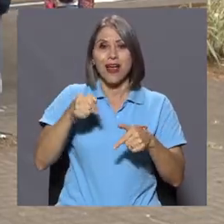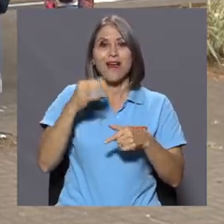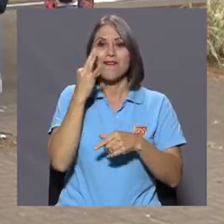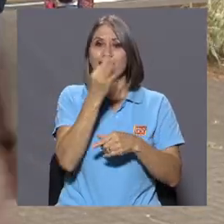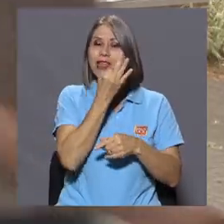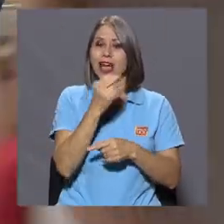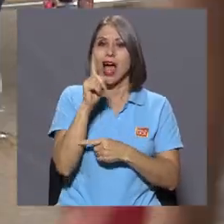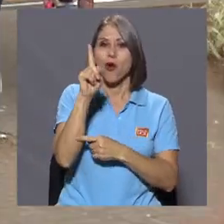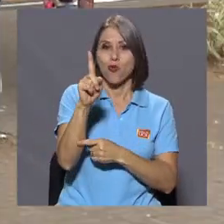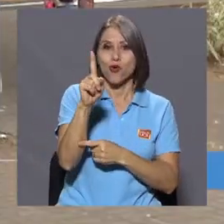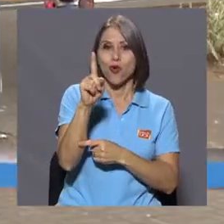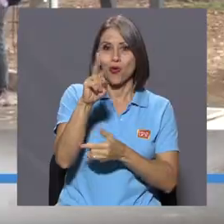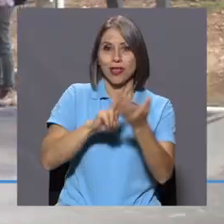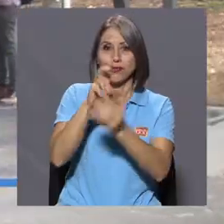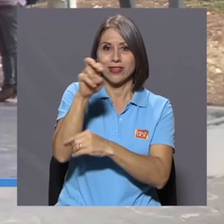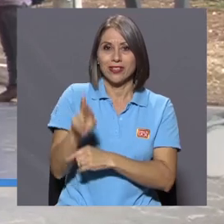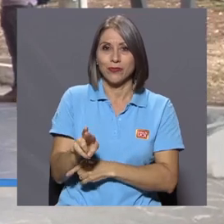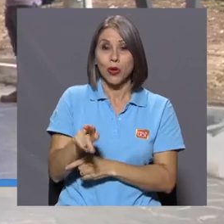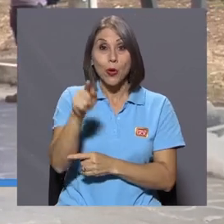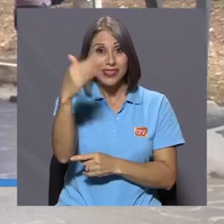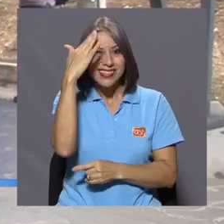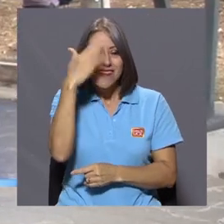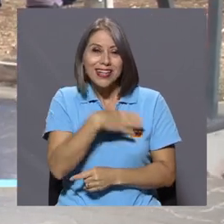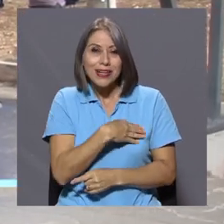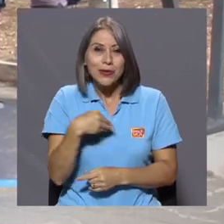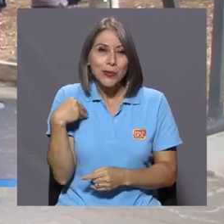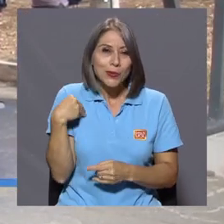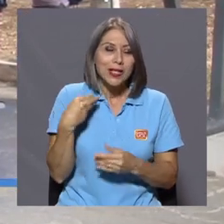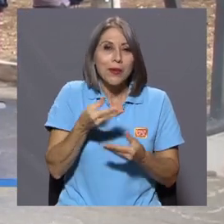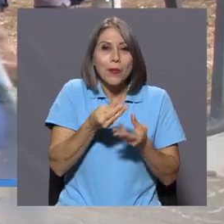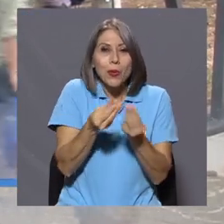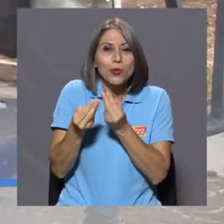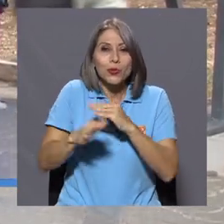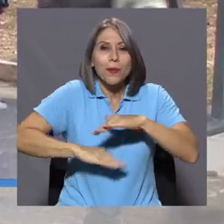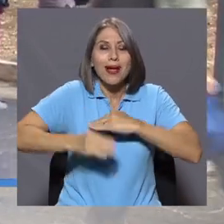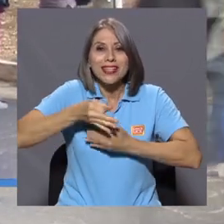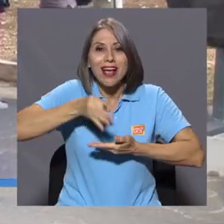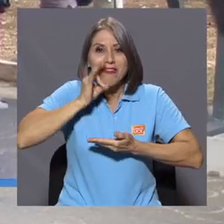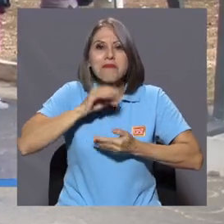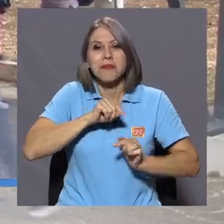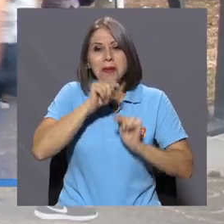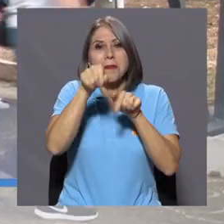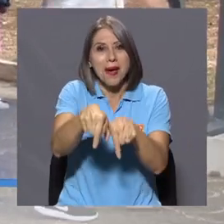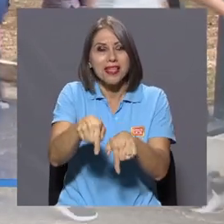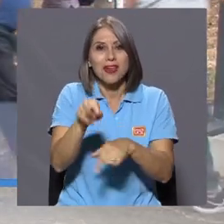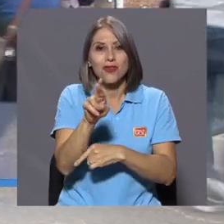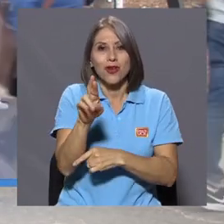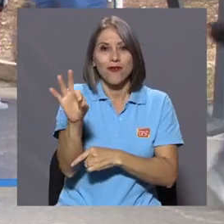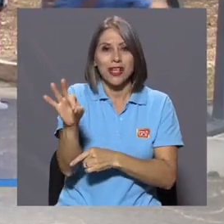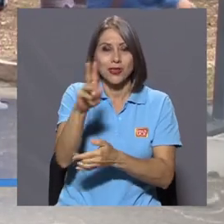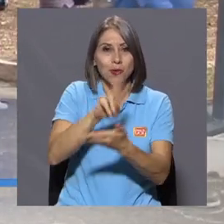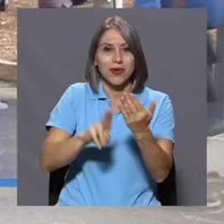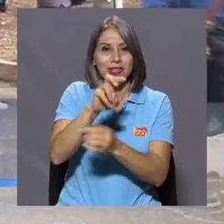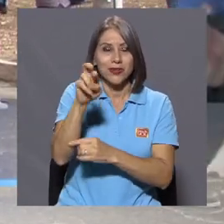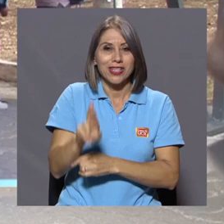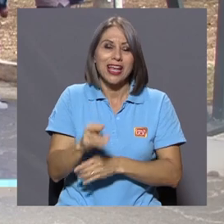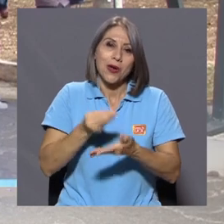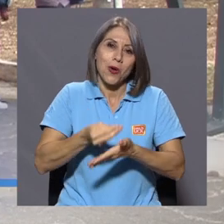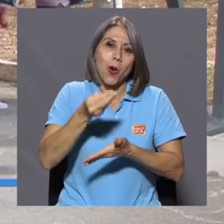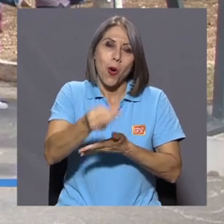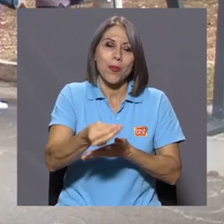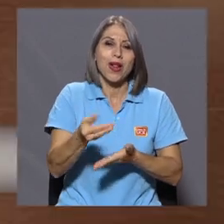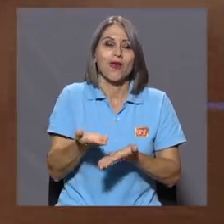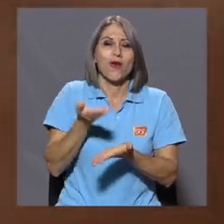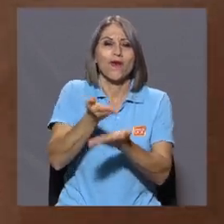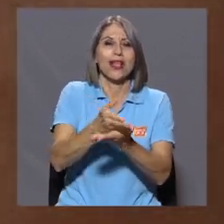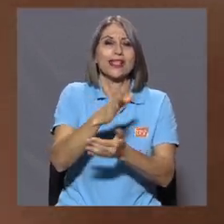de Rodrigo Facio. Ya lo sabes, si sos amante de los productos a base café, dese una vuelta por la sede de Rodrigo Facio y disfrute los productos que ofrece los hangares AUGE